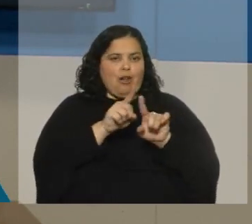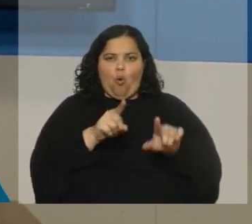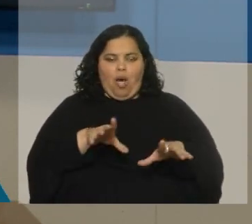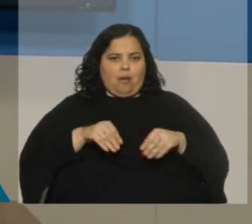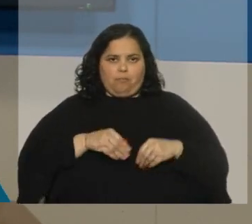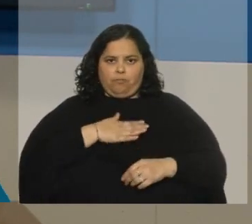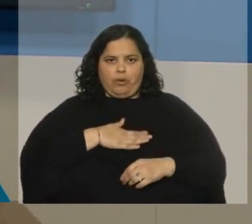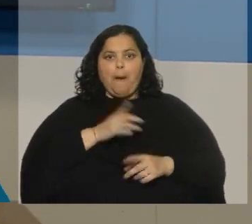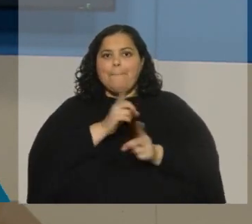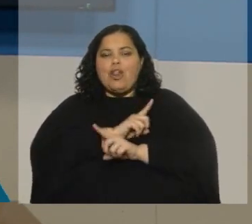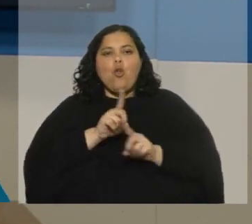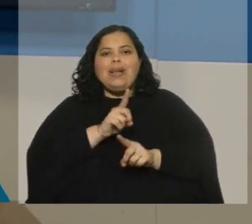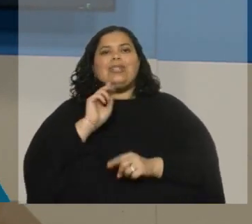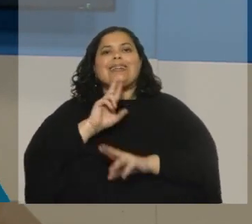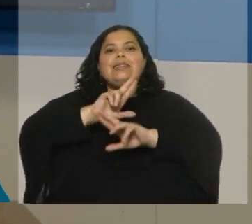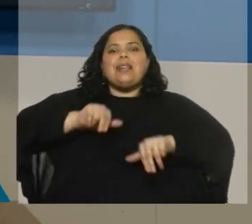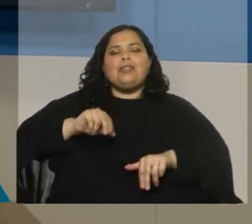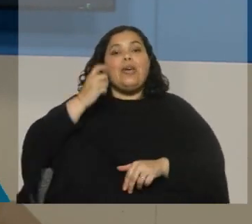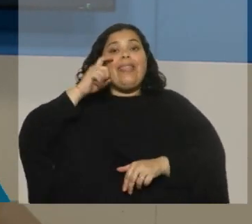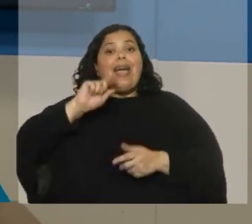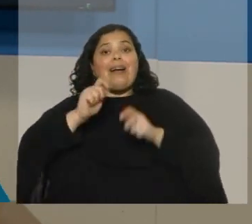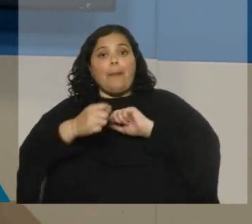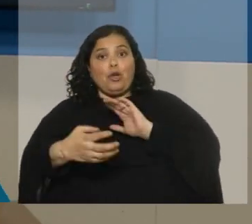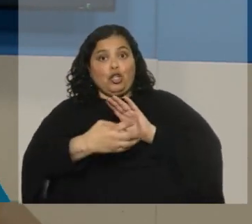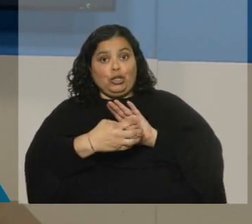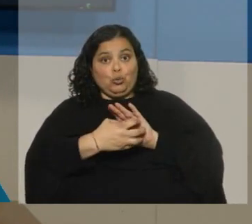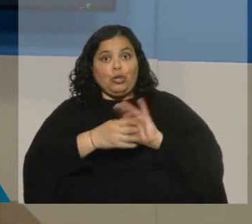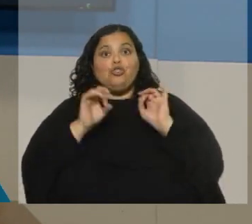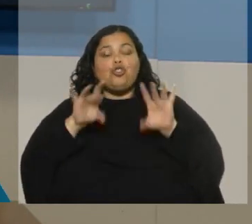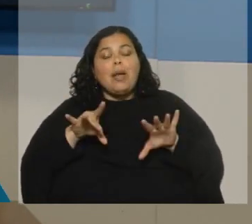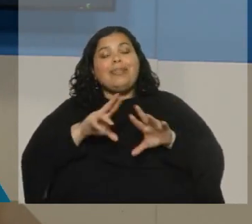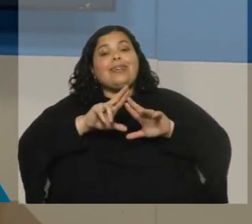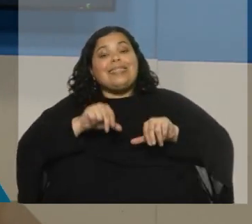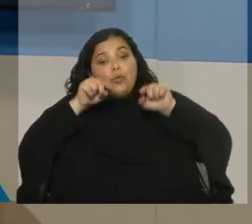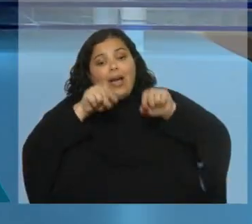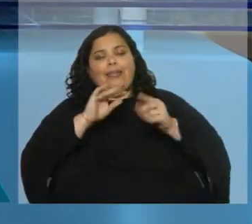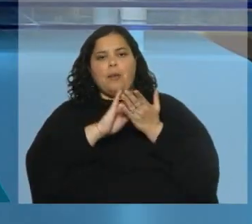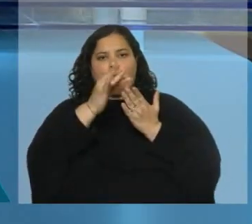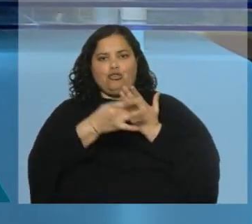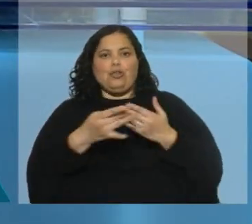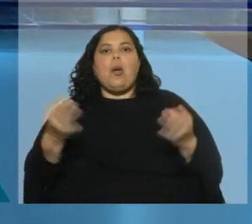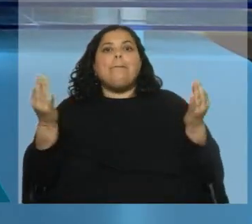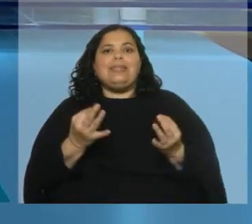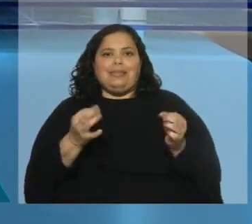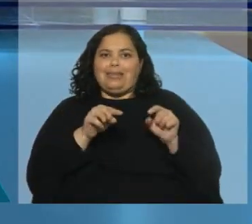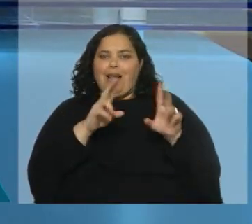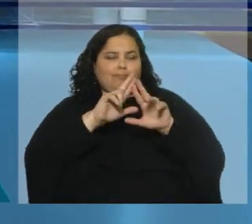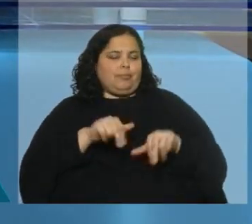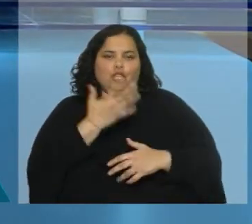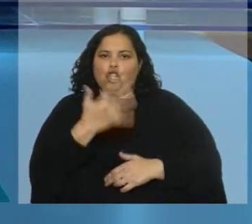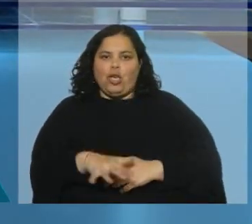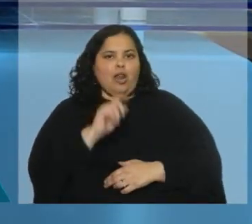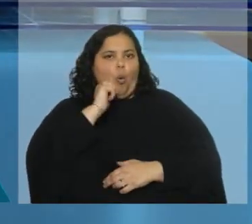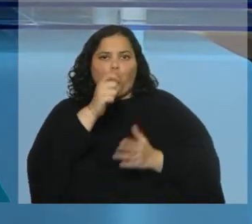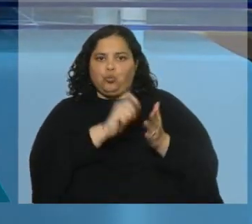No es un rechazo a la idea de cambiar la constitución, sino un rechazo a este proyecto en particular. Y en particular, lo estás viendo, porque lo estábamos